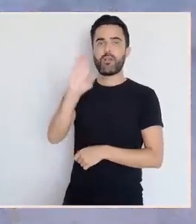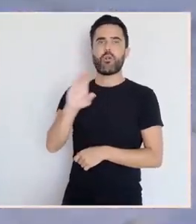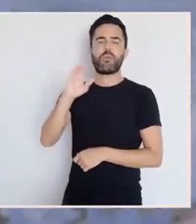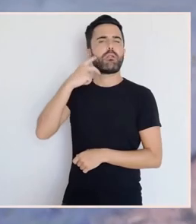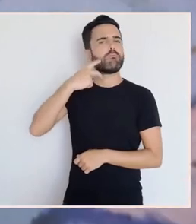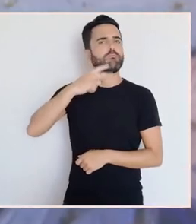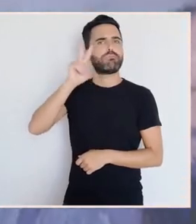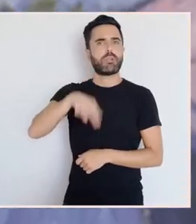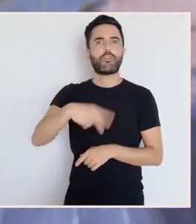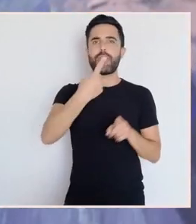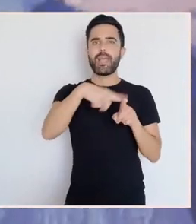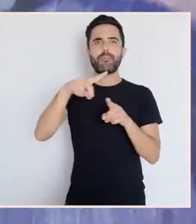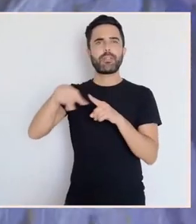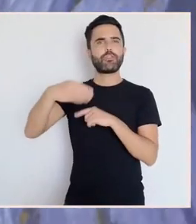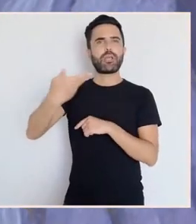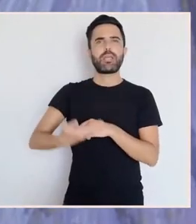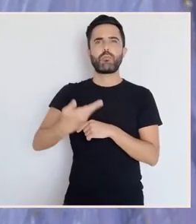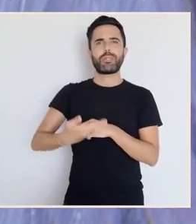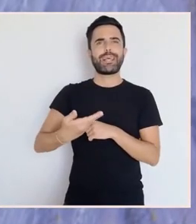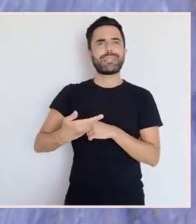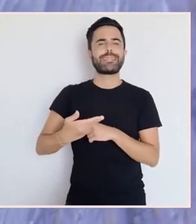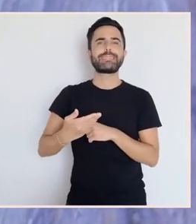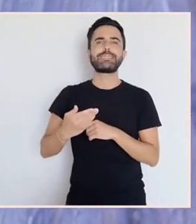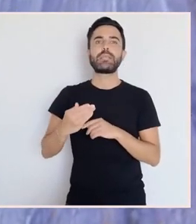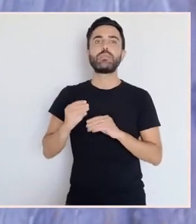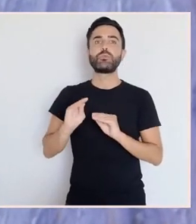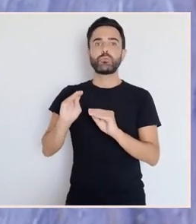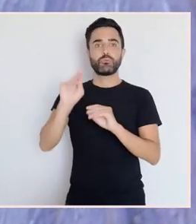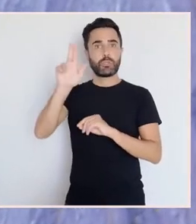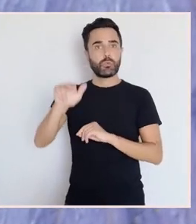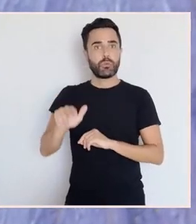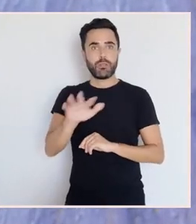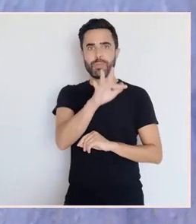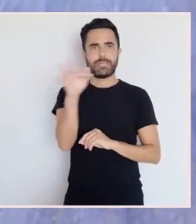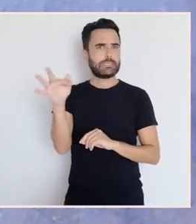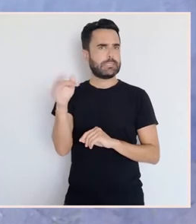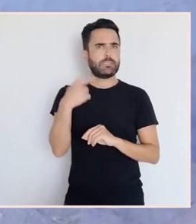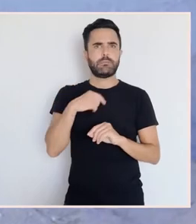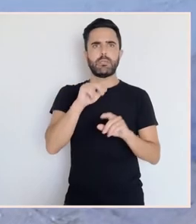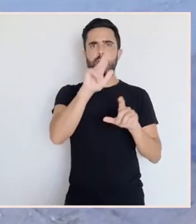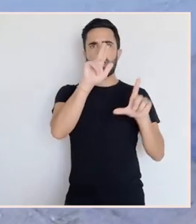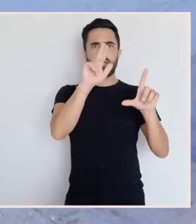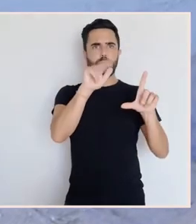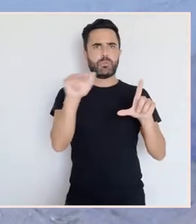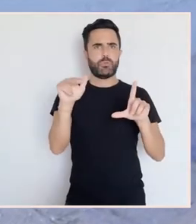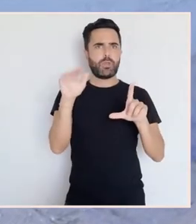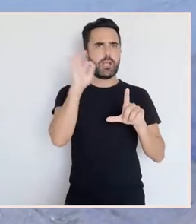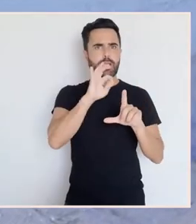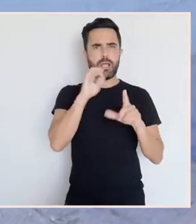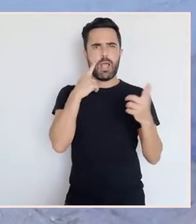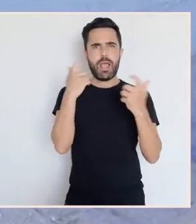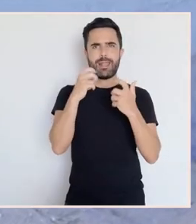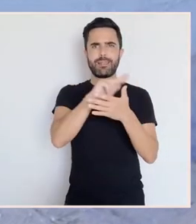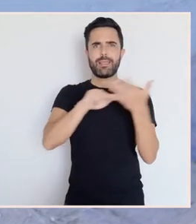estes elementos esenciais da pintura non só de Colmeiro, senón os elementos esenciais da arte galega, serían